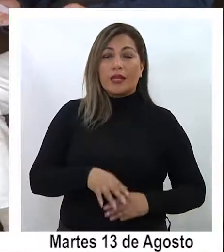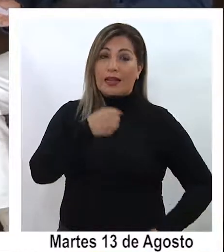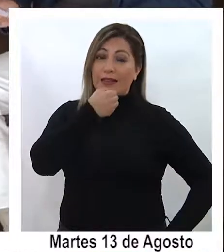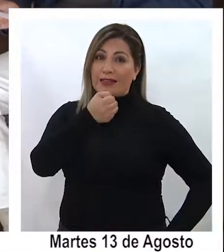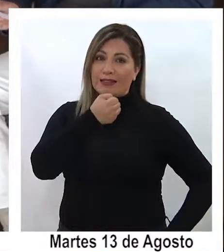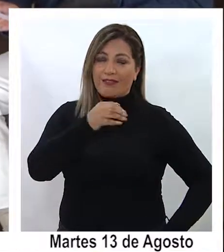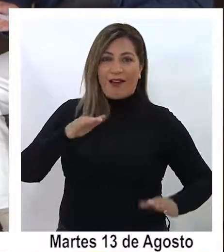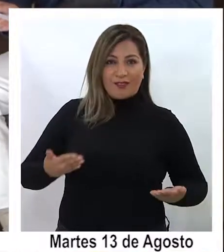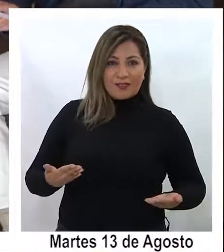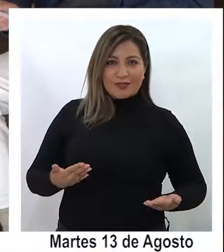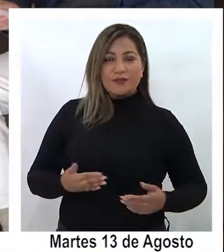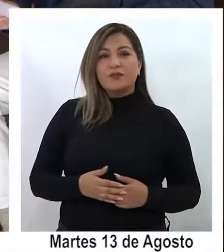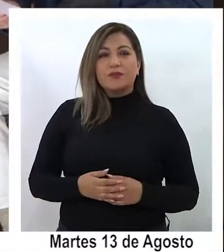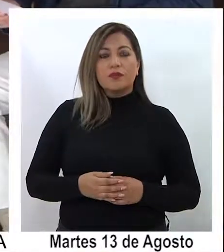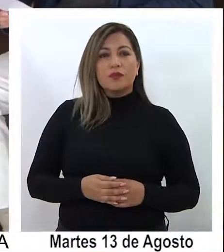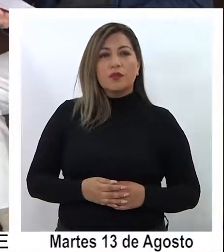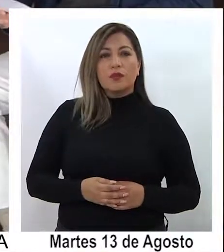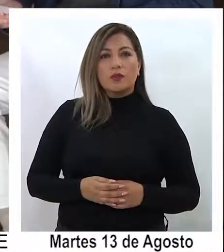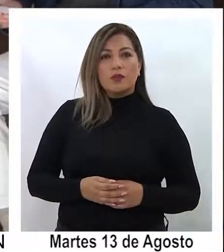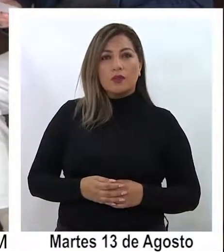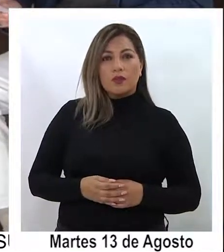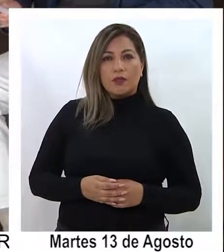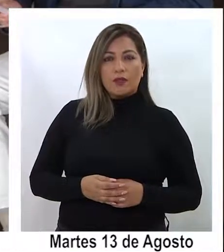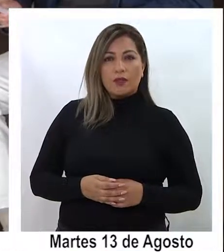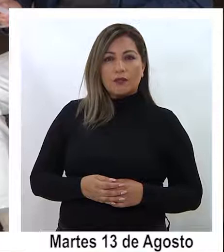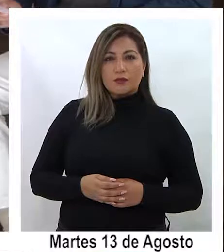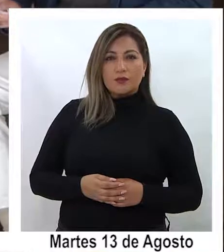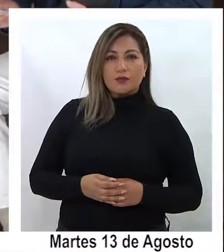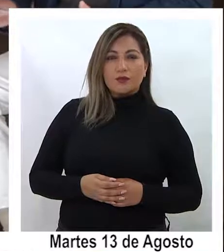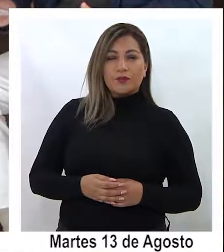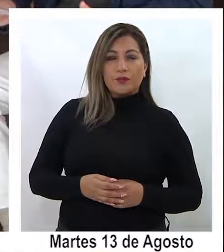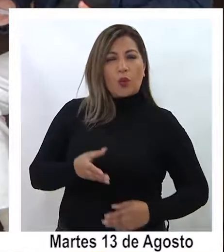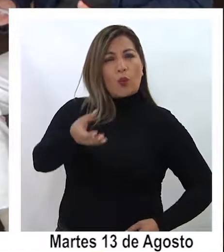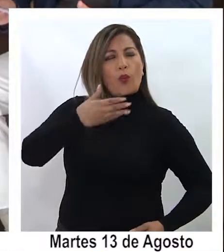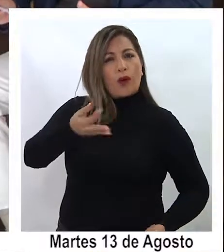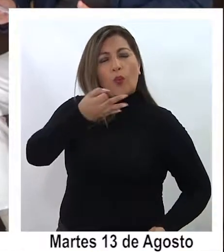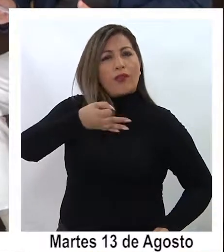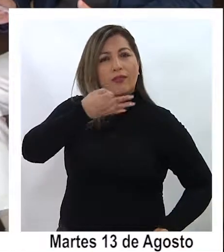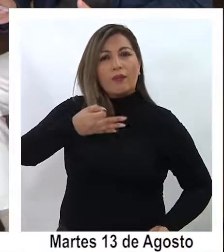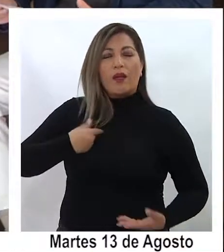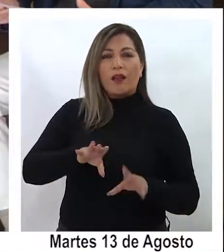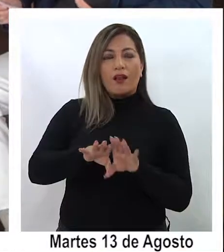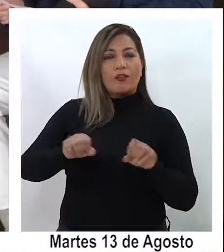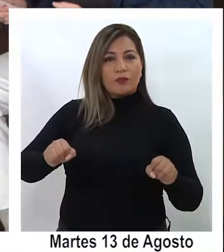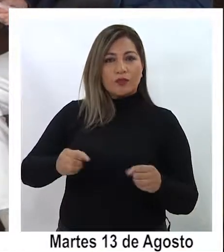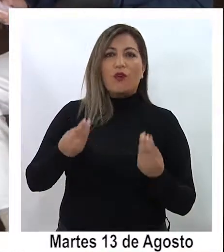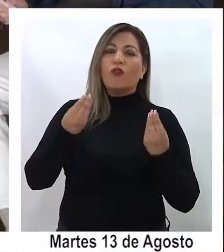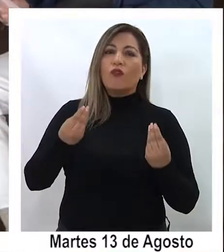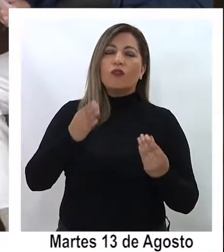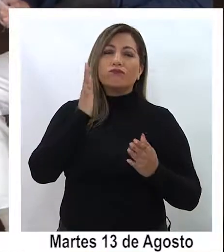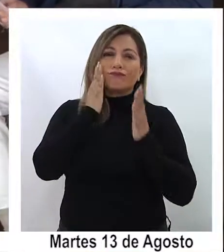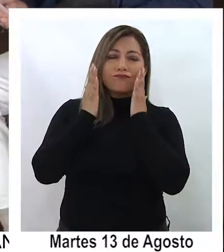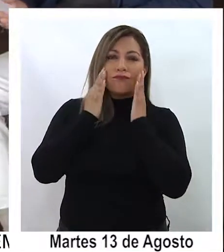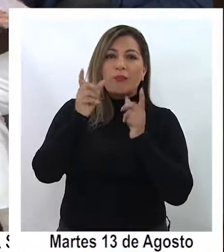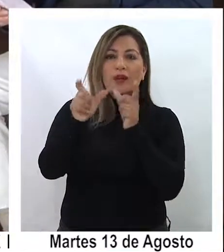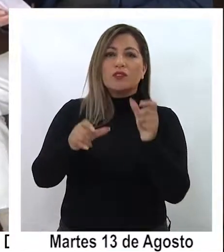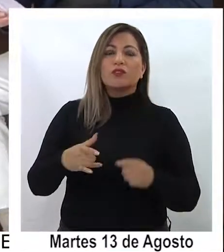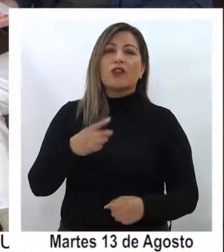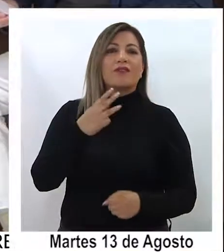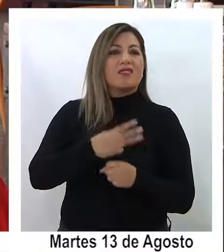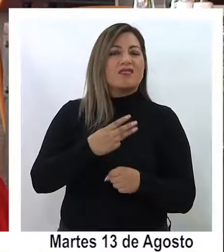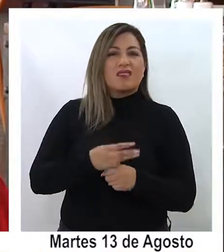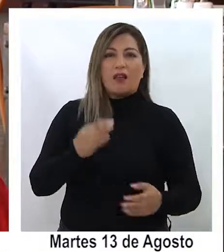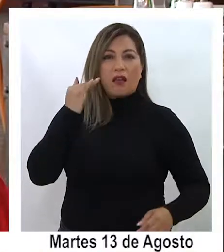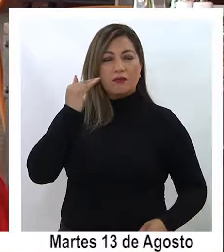esta entrevista por lo menos me gustaría que nos digamos nos contara un poco del compromiso por el buen trato para las personas mayores